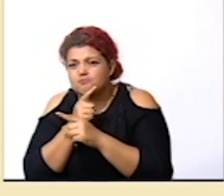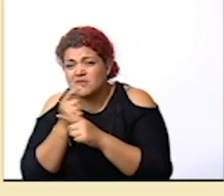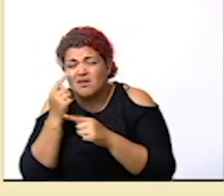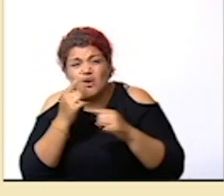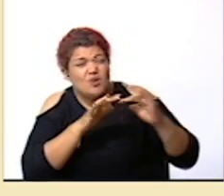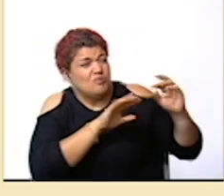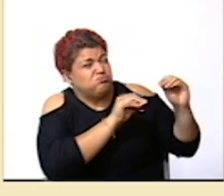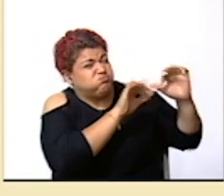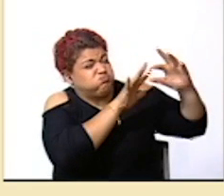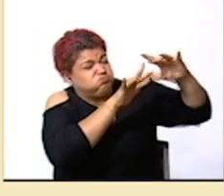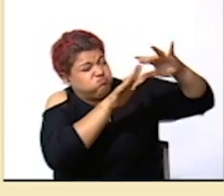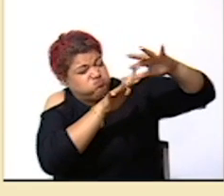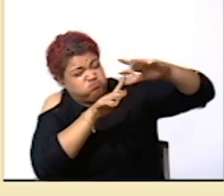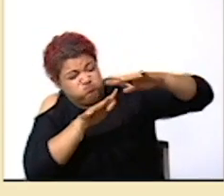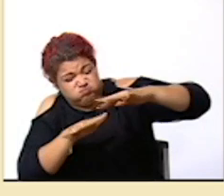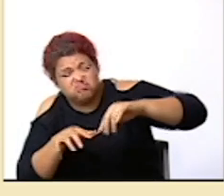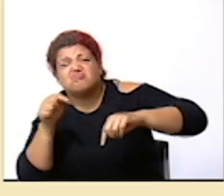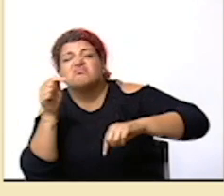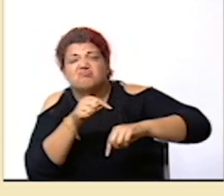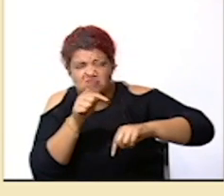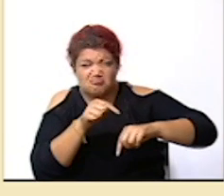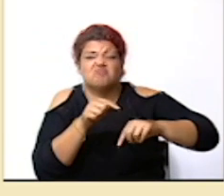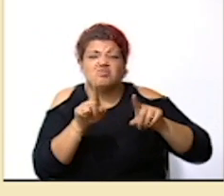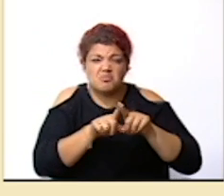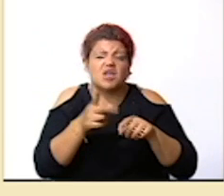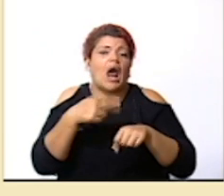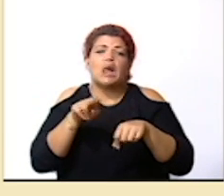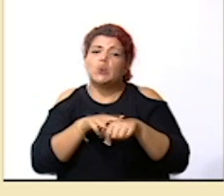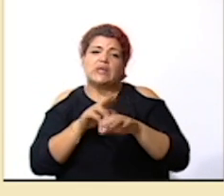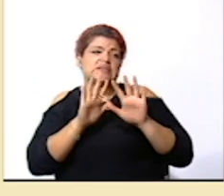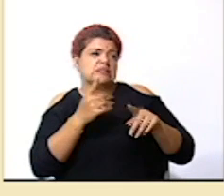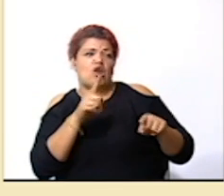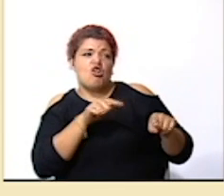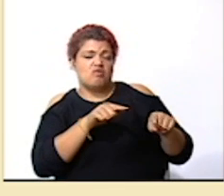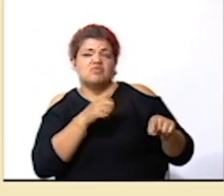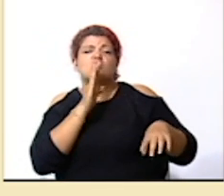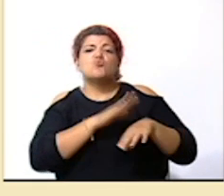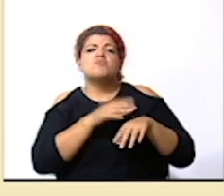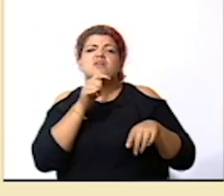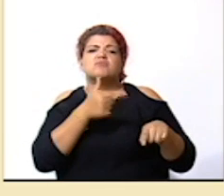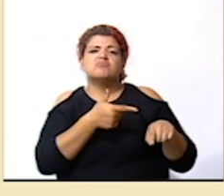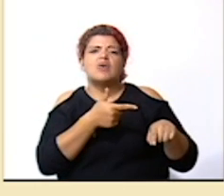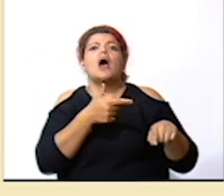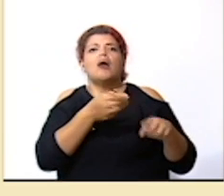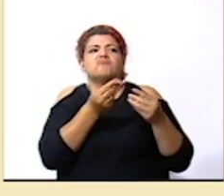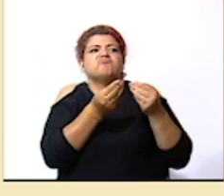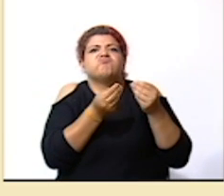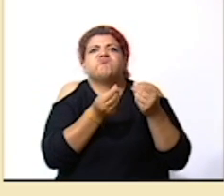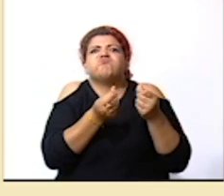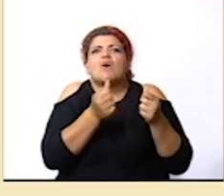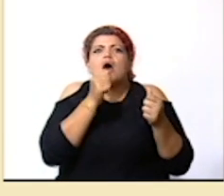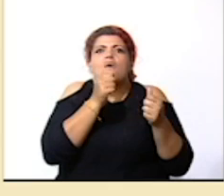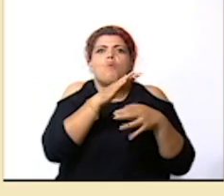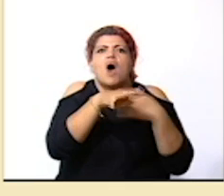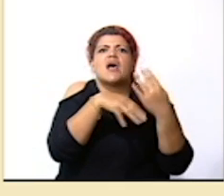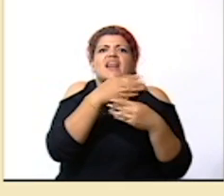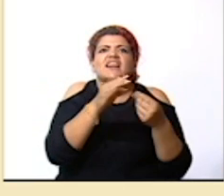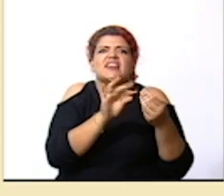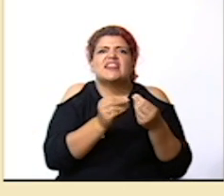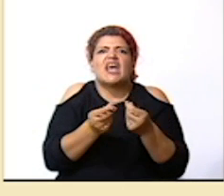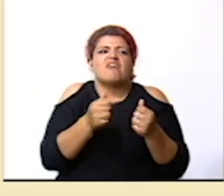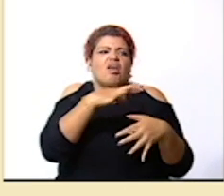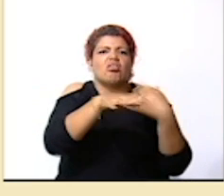o derrumbes son fenómenos naturales que son provocados por lodo y que también